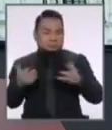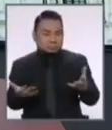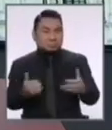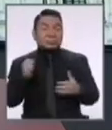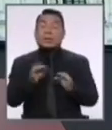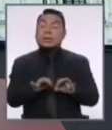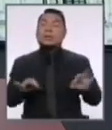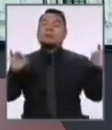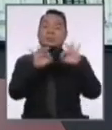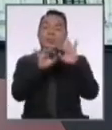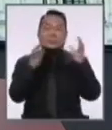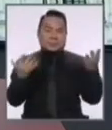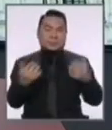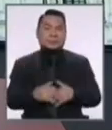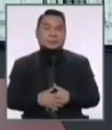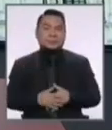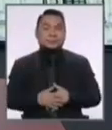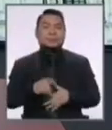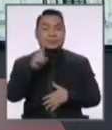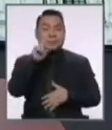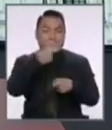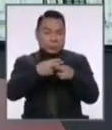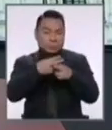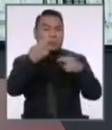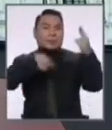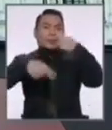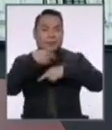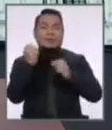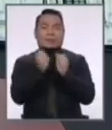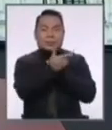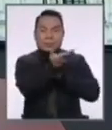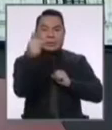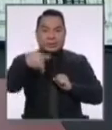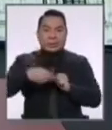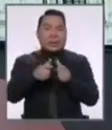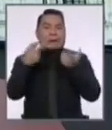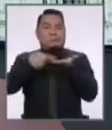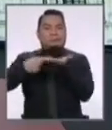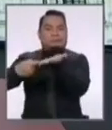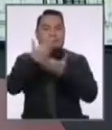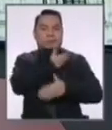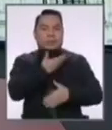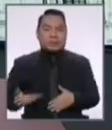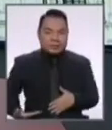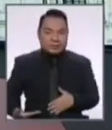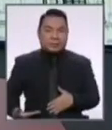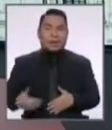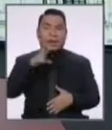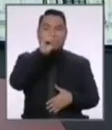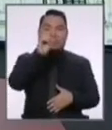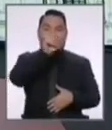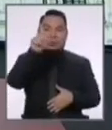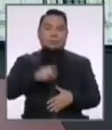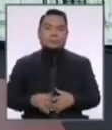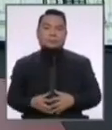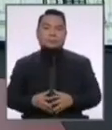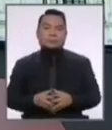muy importante. Así que unos minutos y regresamos con ustedes en este gran debate presidencial 2021.